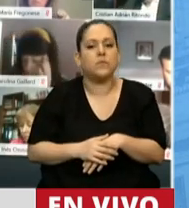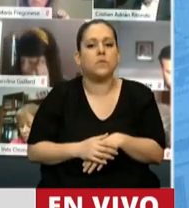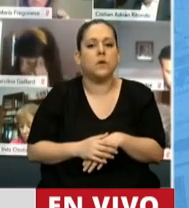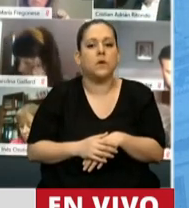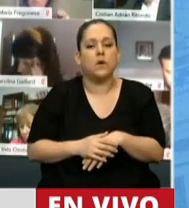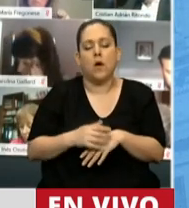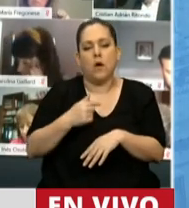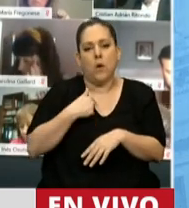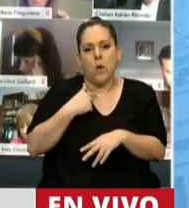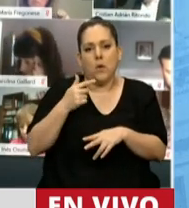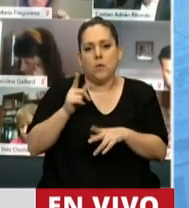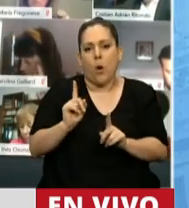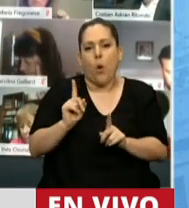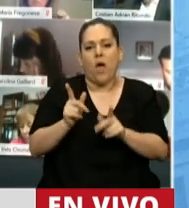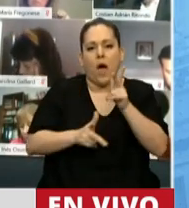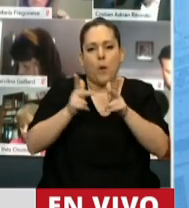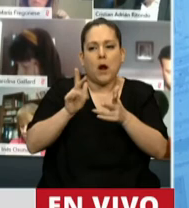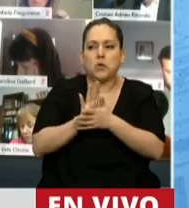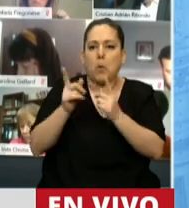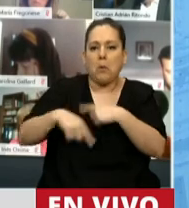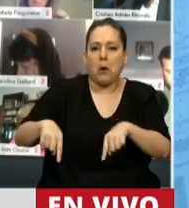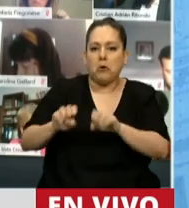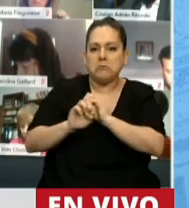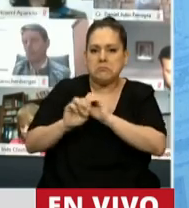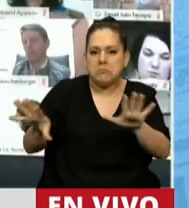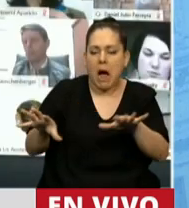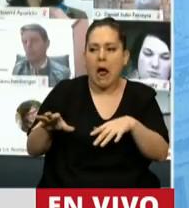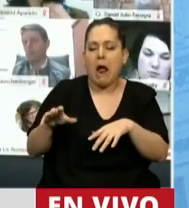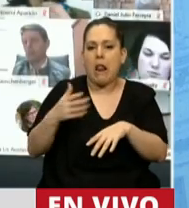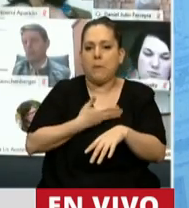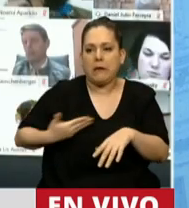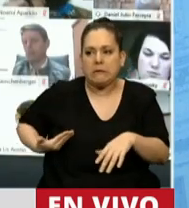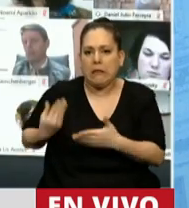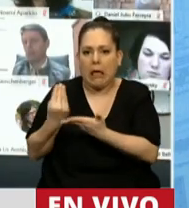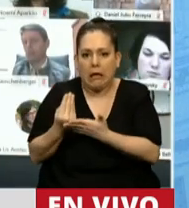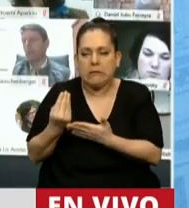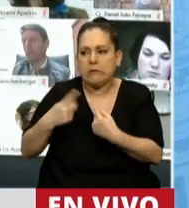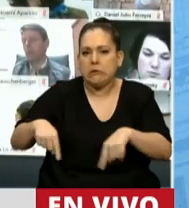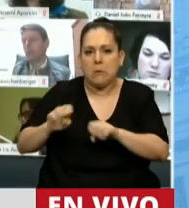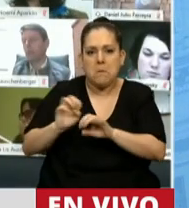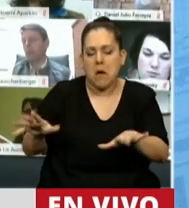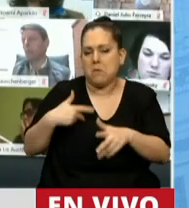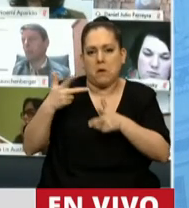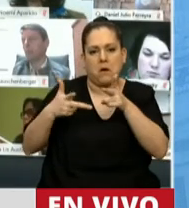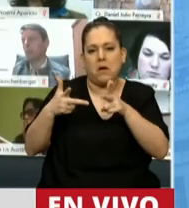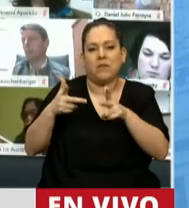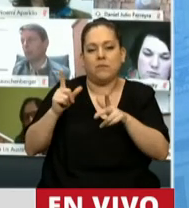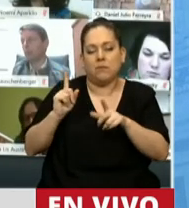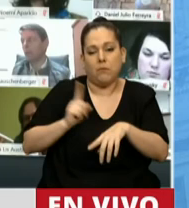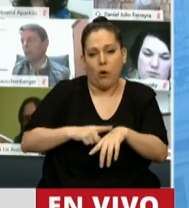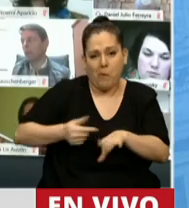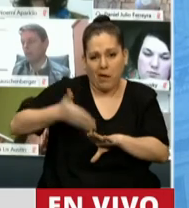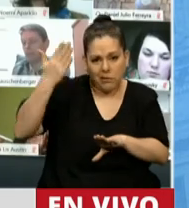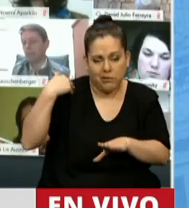al lado oscuro que tuvo esa presidencia con ese capítulo bochornoso que